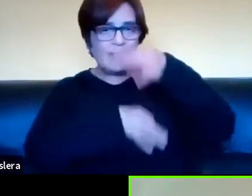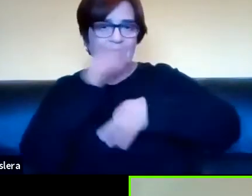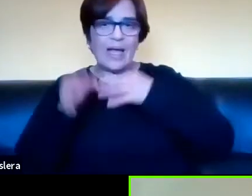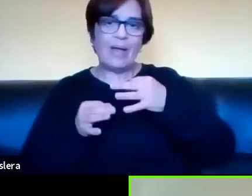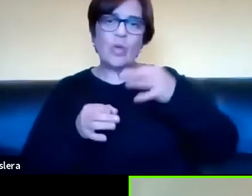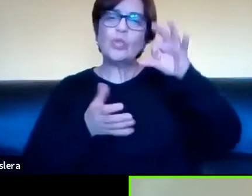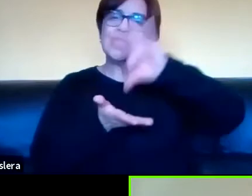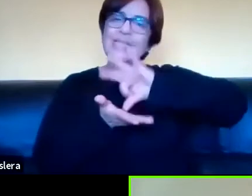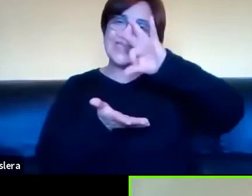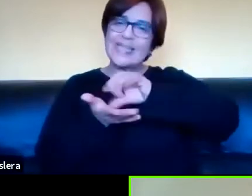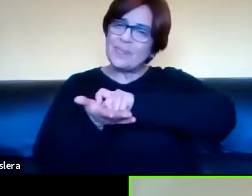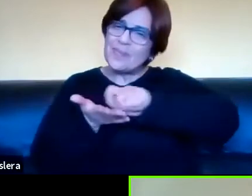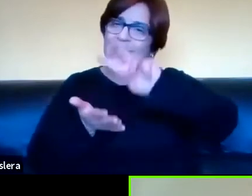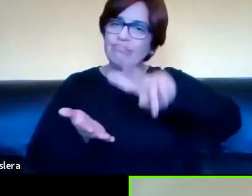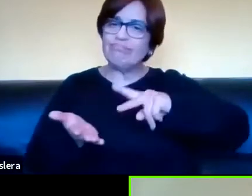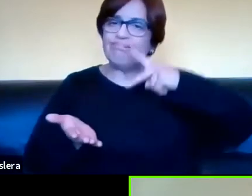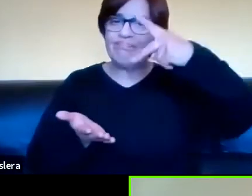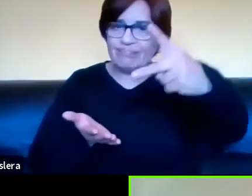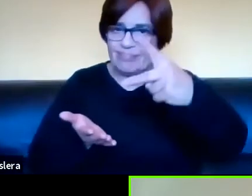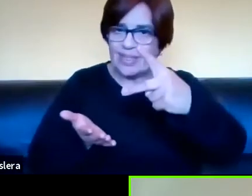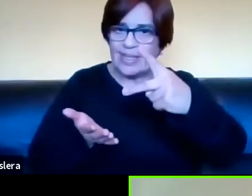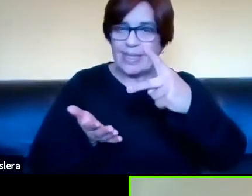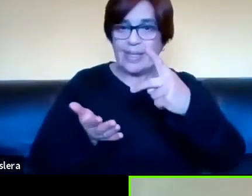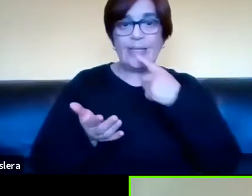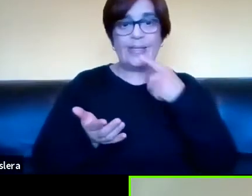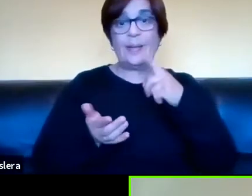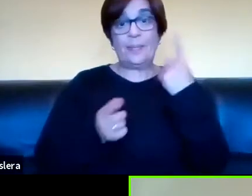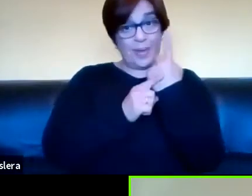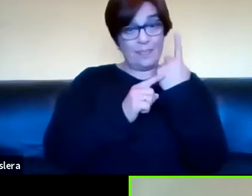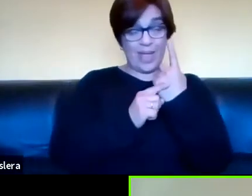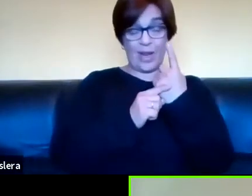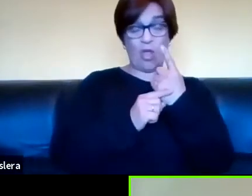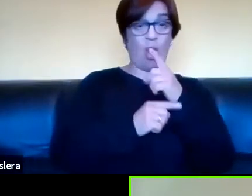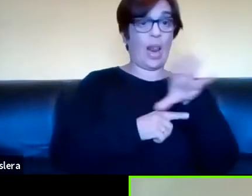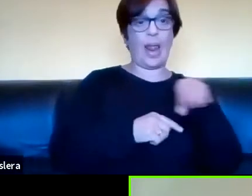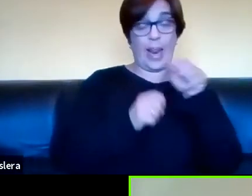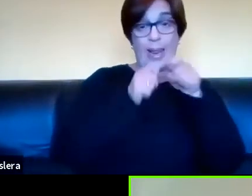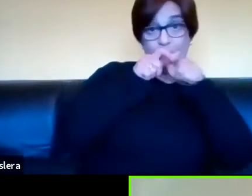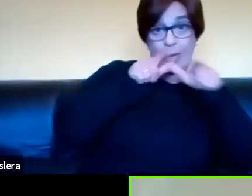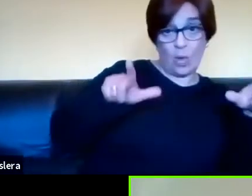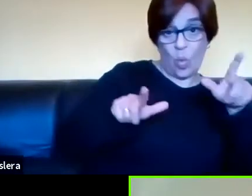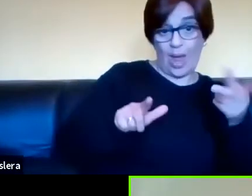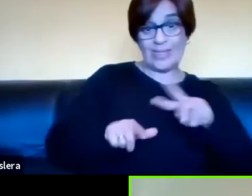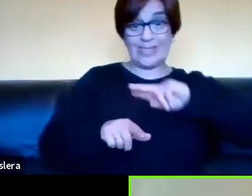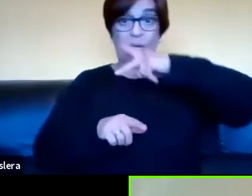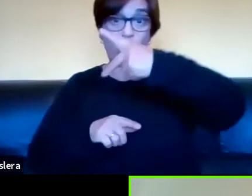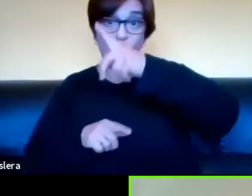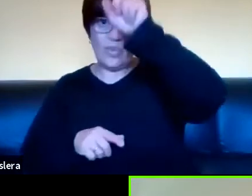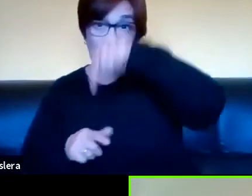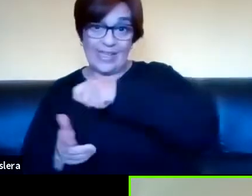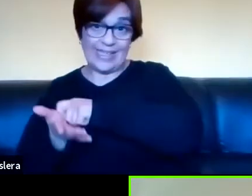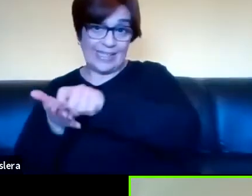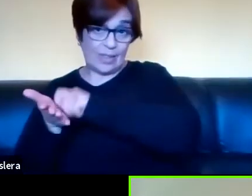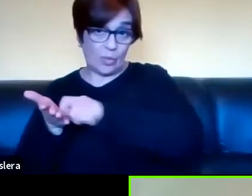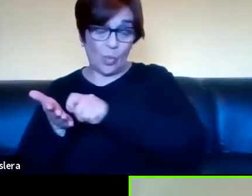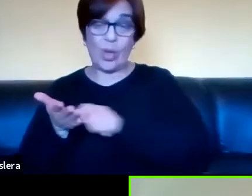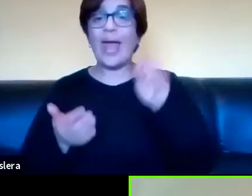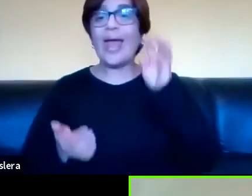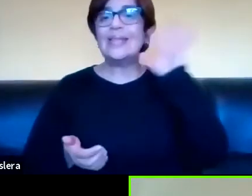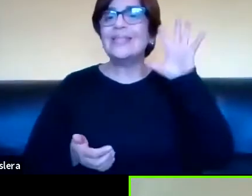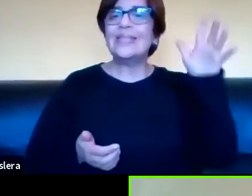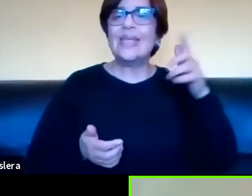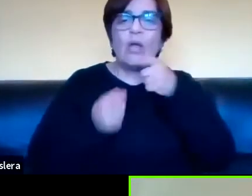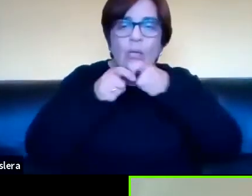sistema que representaba al primer sistema de señales que era la lengua, y la psicolingüística ha demostrado que en realidad